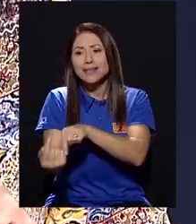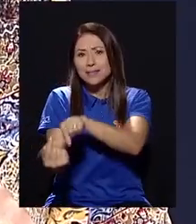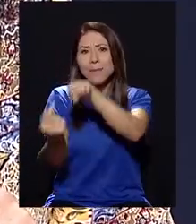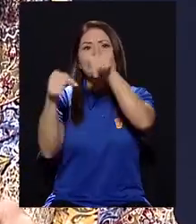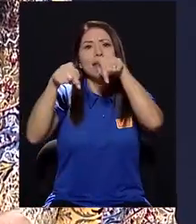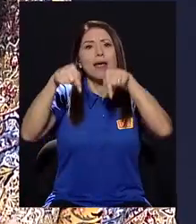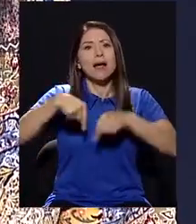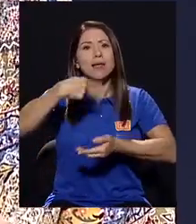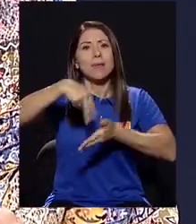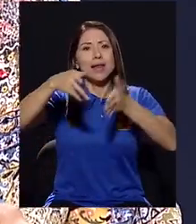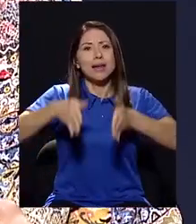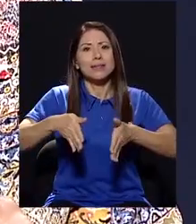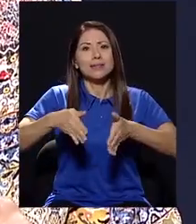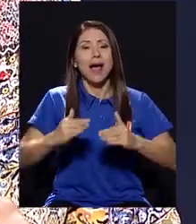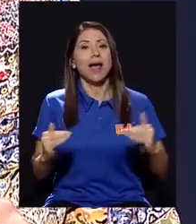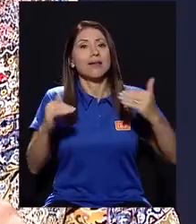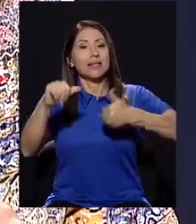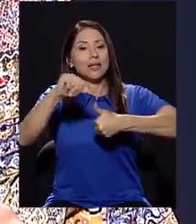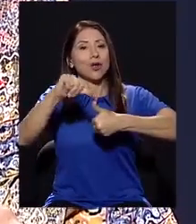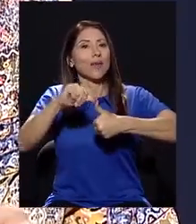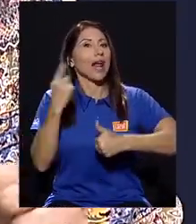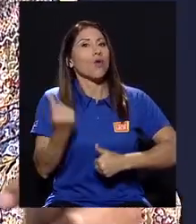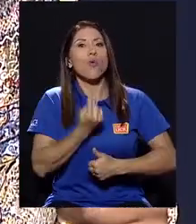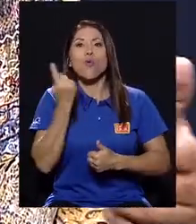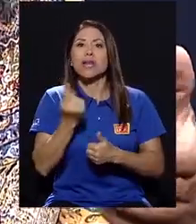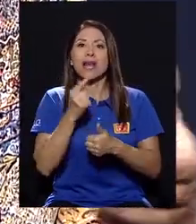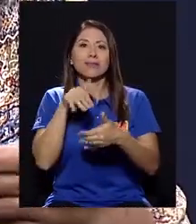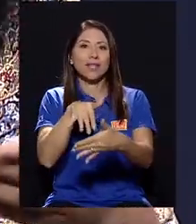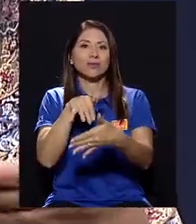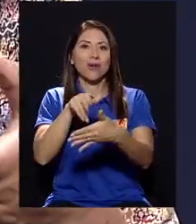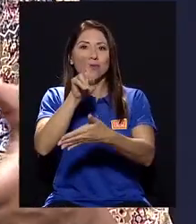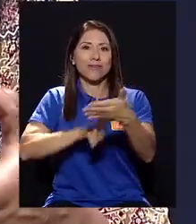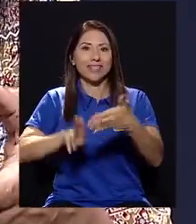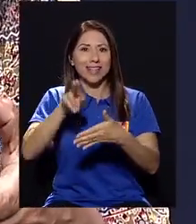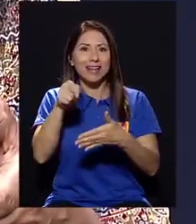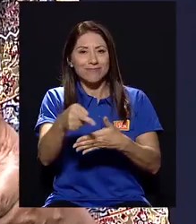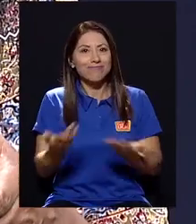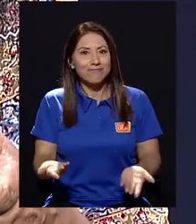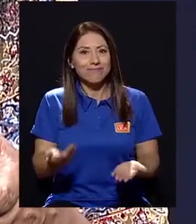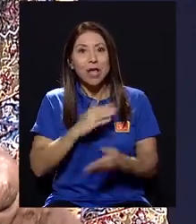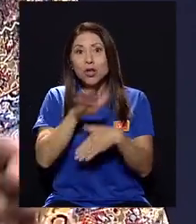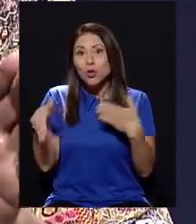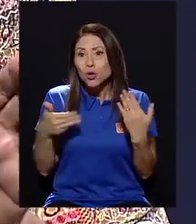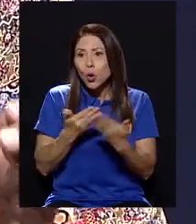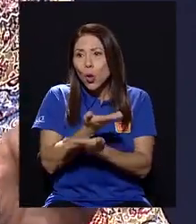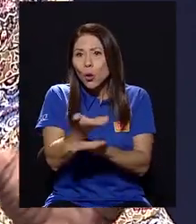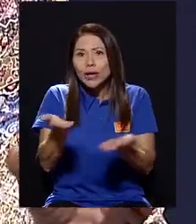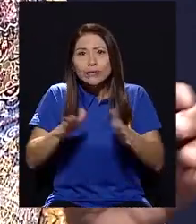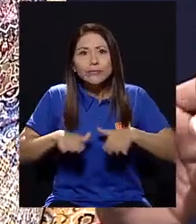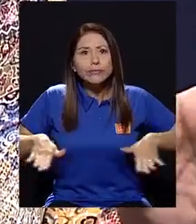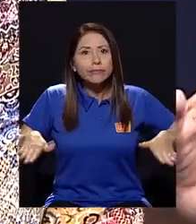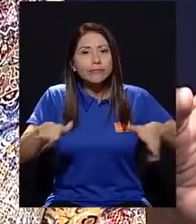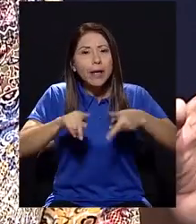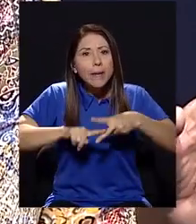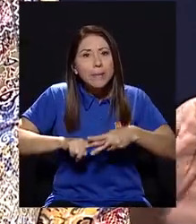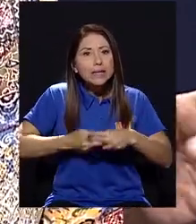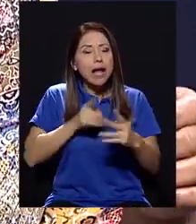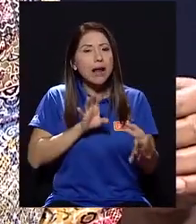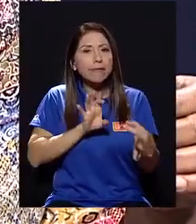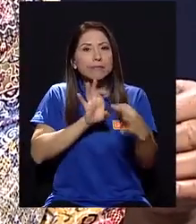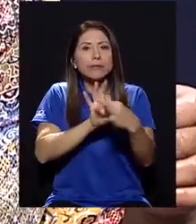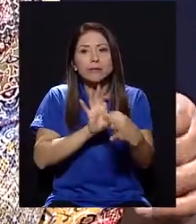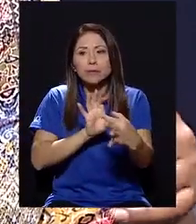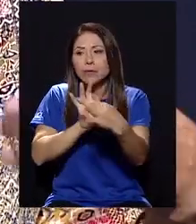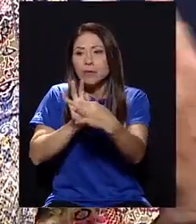la única escuela a nivel centroamericano que existía. Entonces, todo este ambiente nos facilita a nosotros también empezar a crear redes.